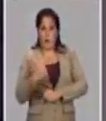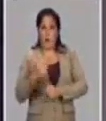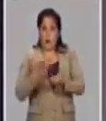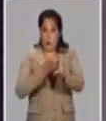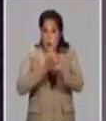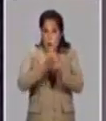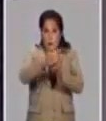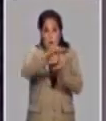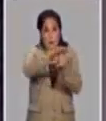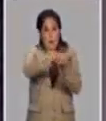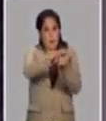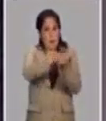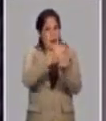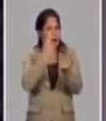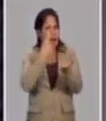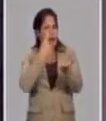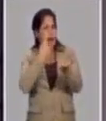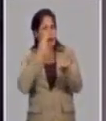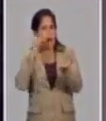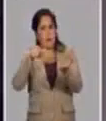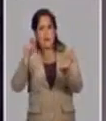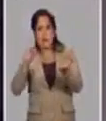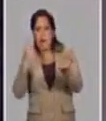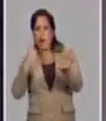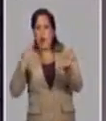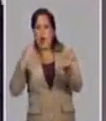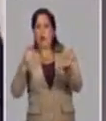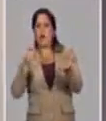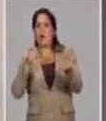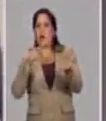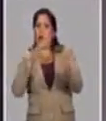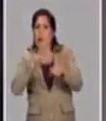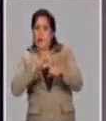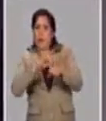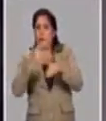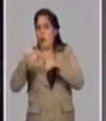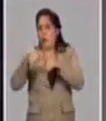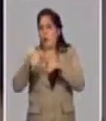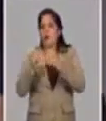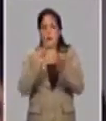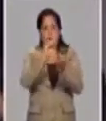Quiere decir que se siga acumulando evidencia y se genera nuevo conocimiento